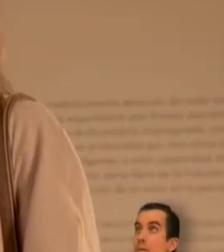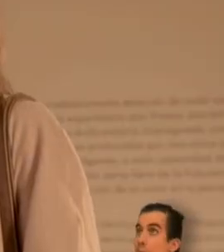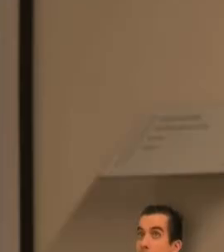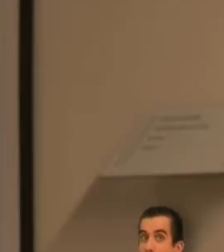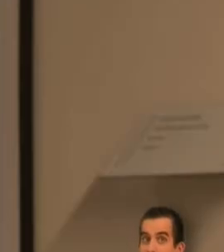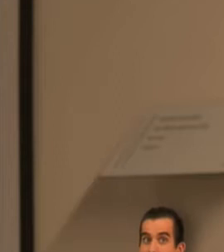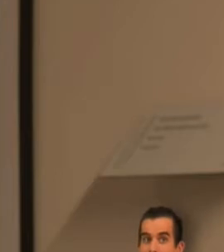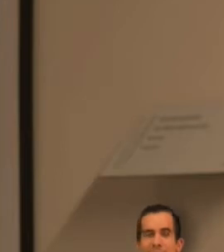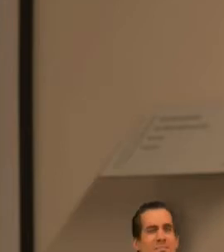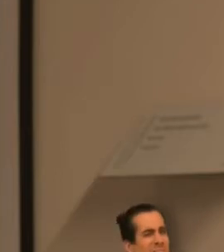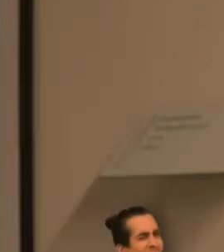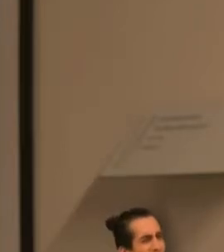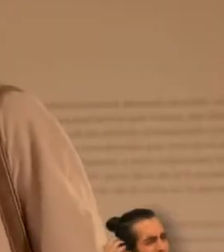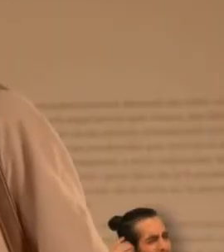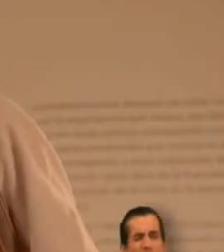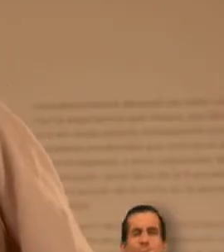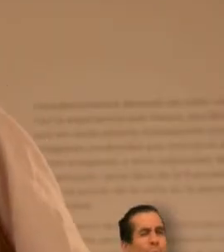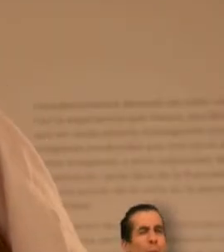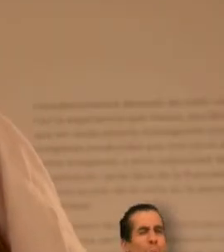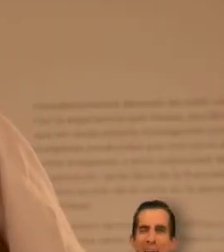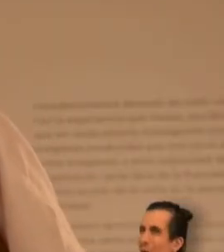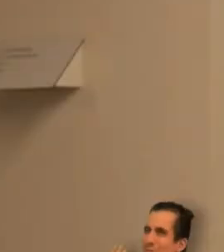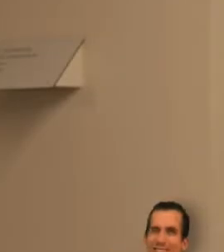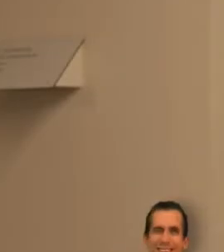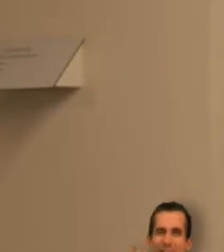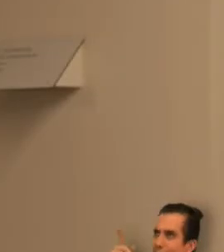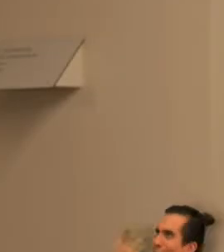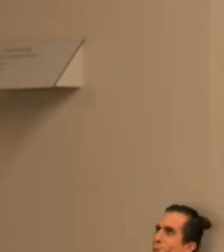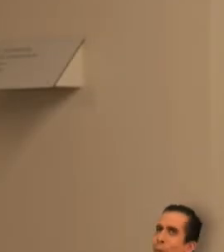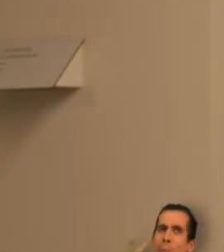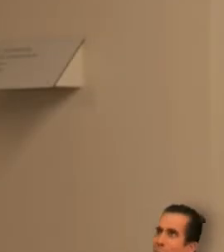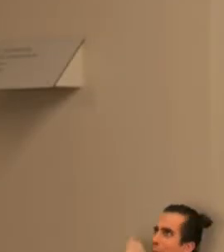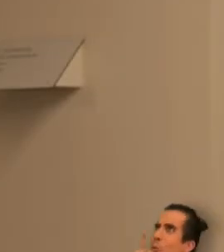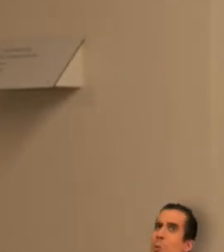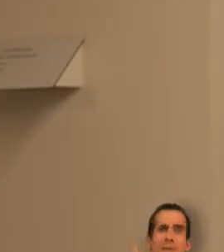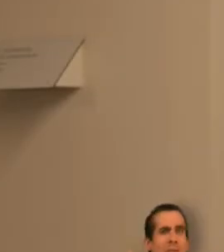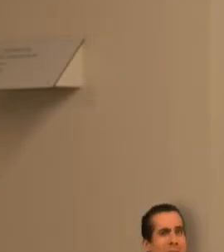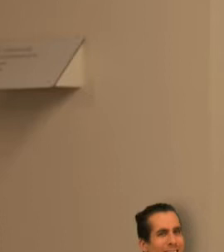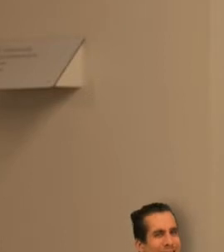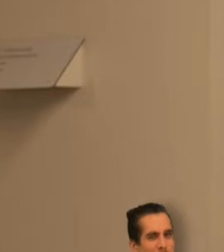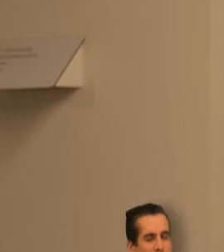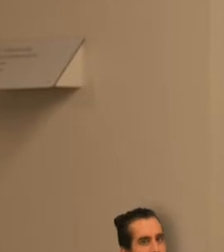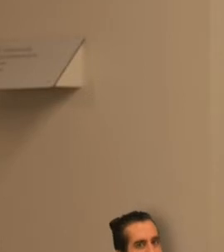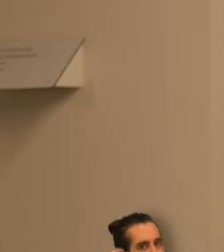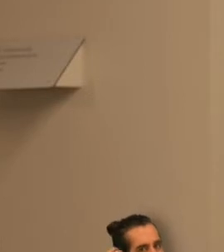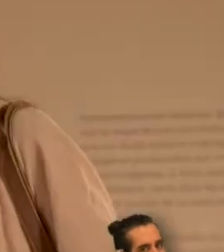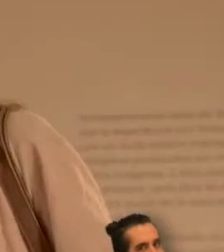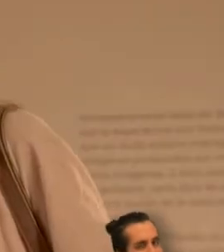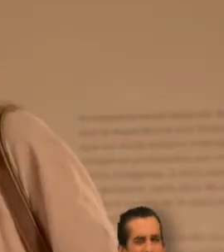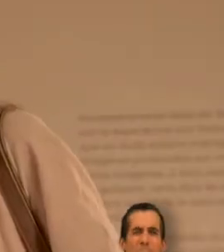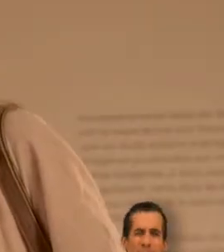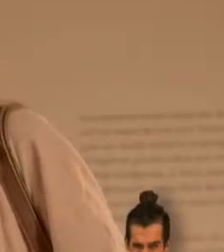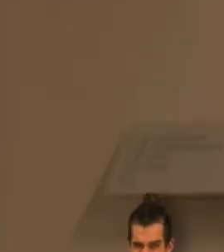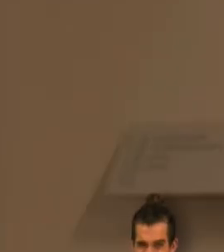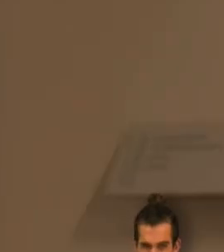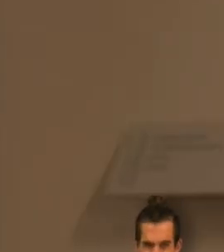volumen está bien PACA guapa muchas gracias tú tampoco estás en animal PACA